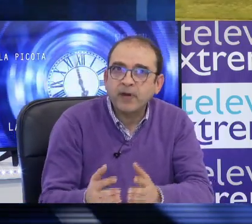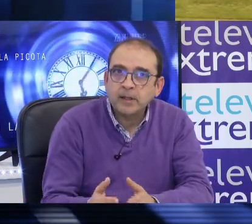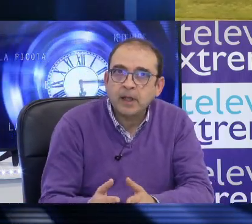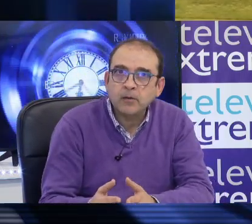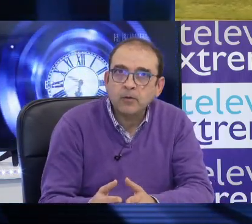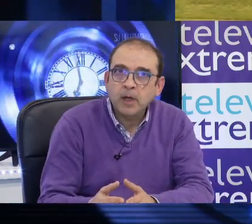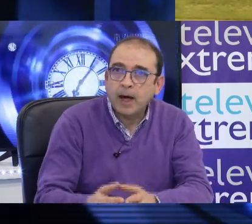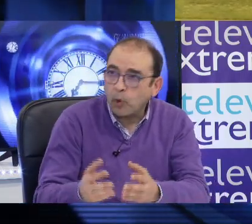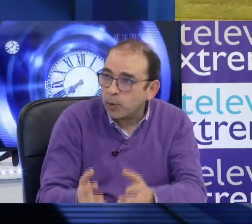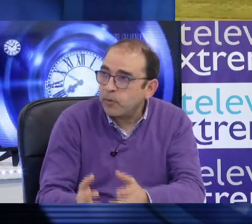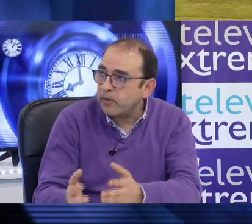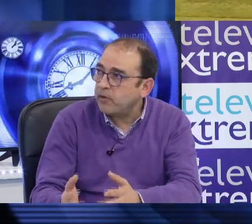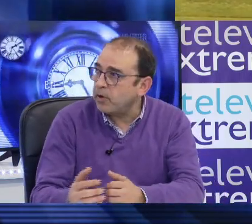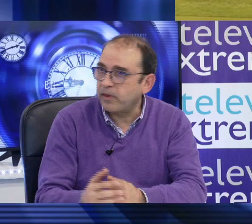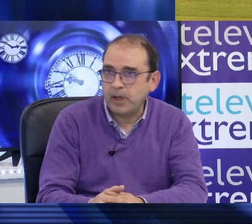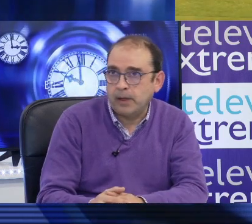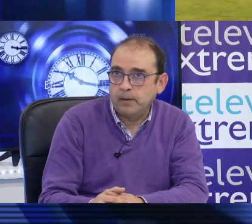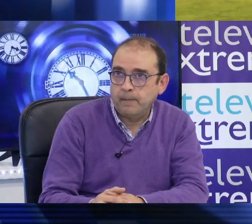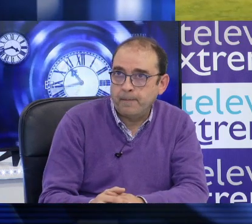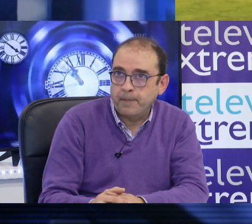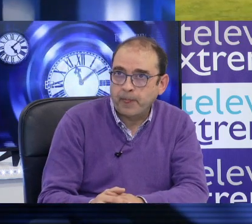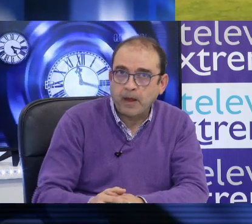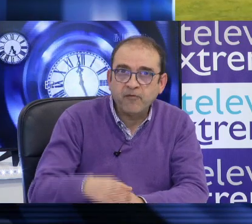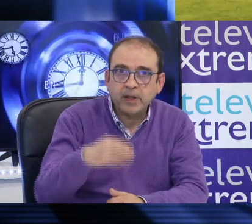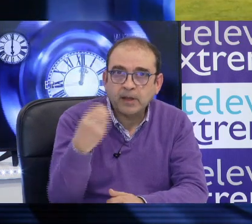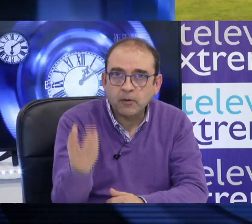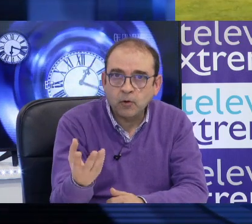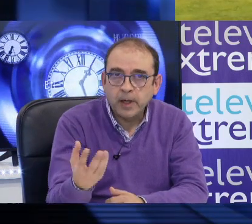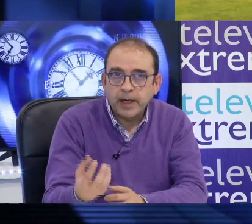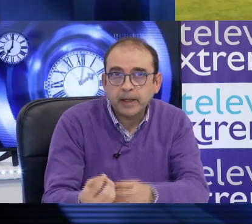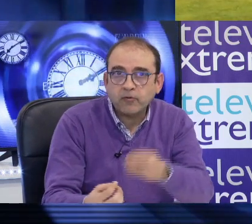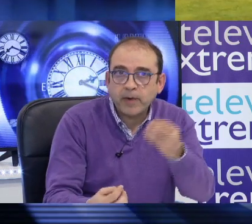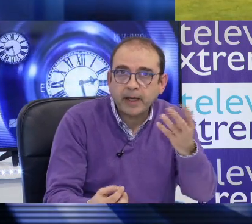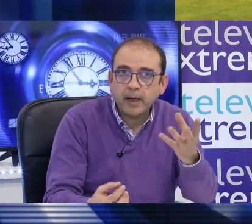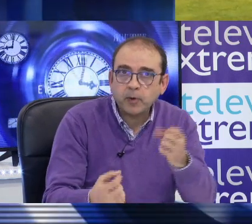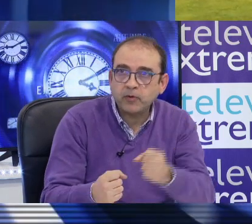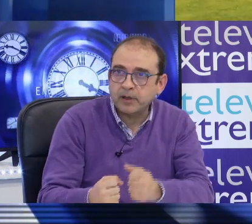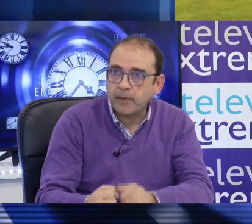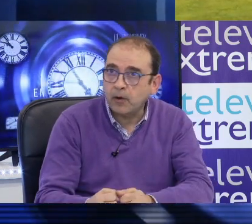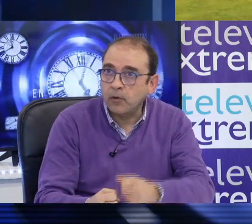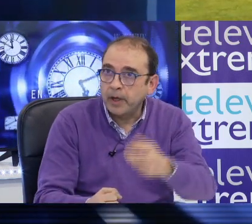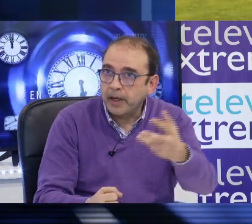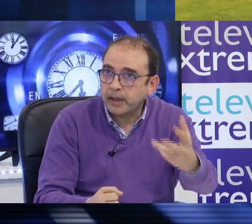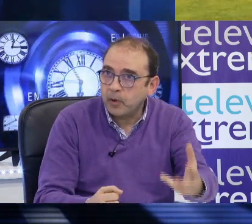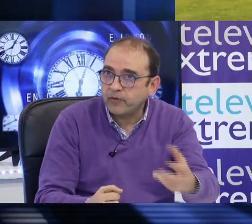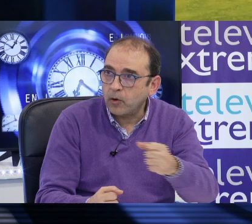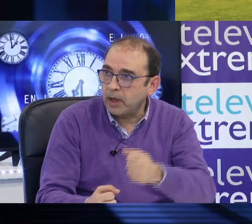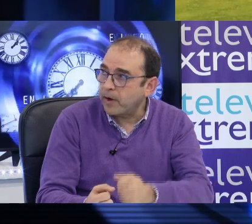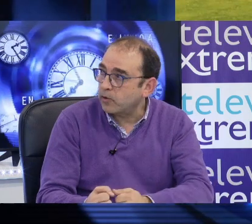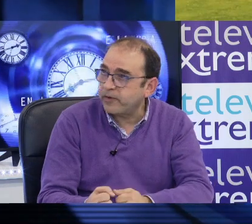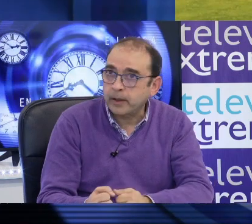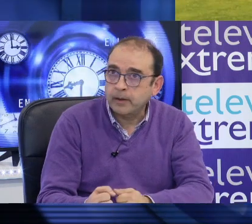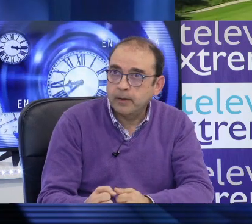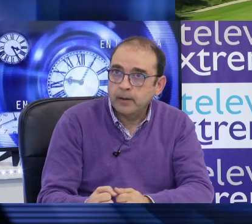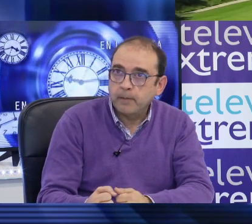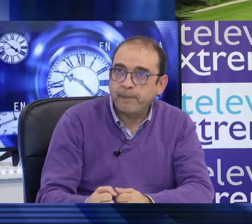enfrentando a los propios vecinos y vecinas. Enfrentando. Es que esto va a generar puestos de trabajo. Es que mire usted lo